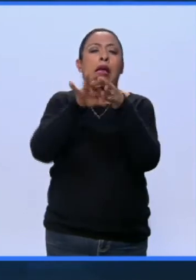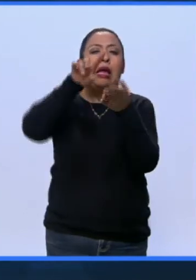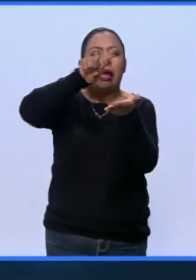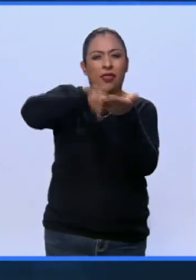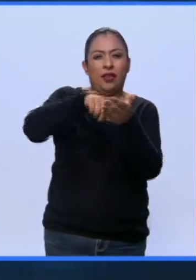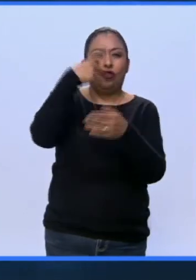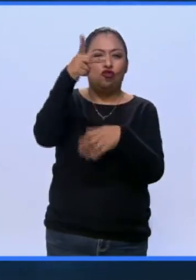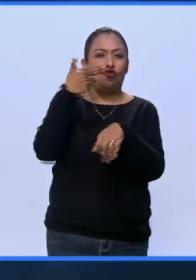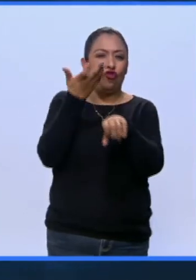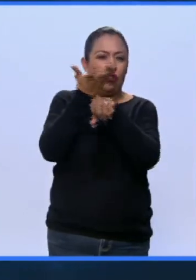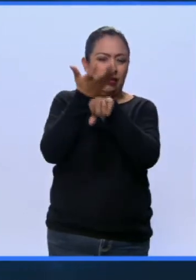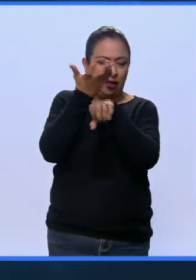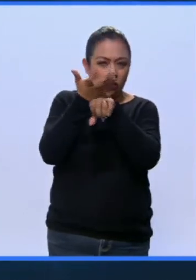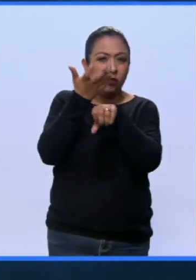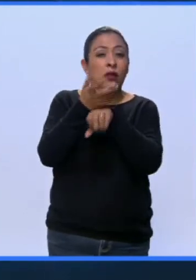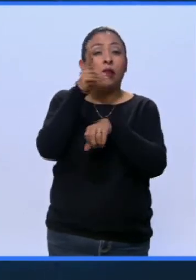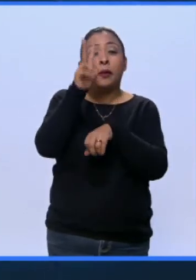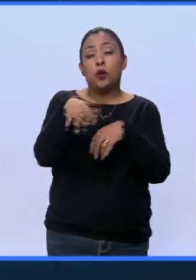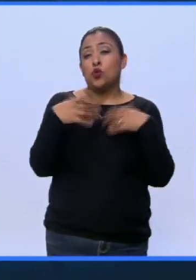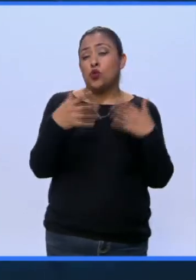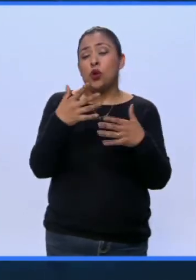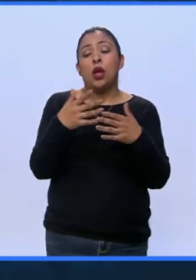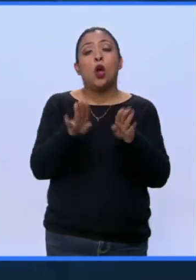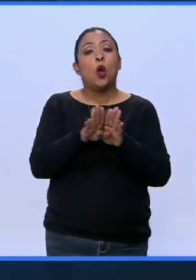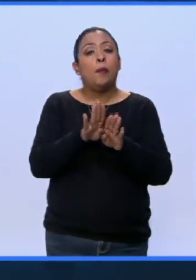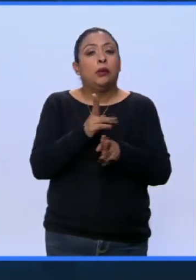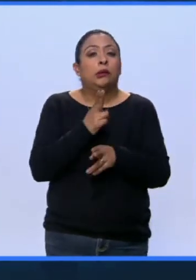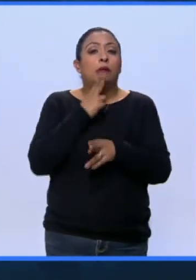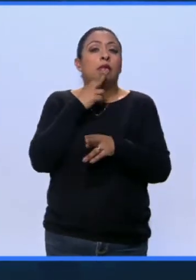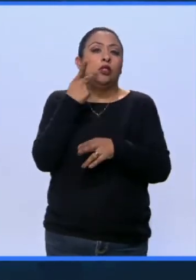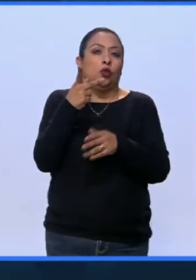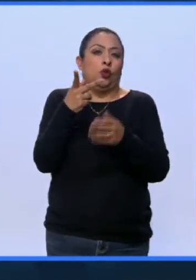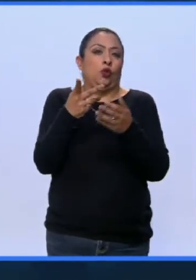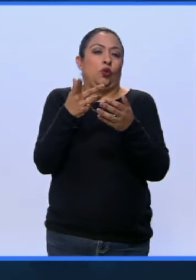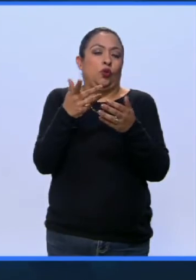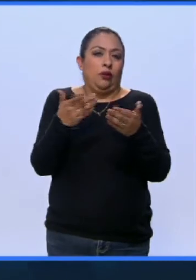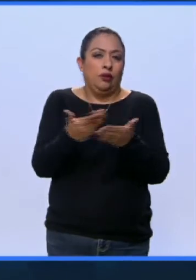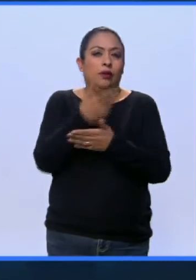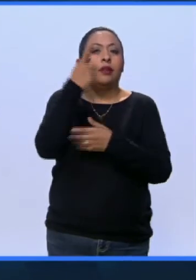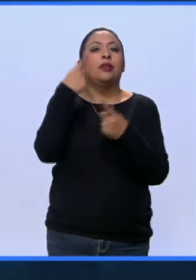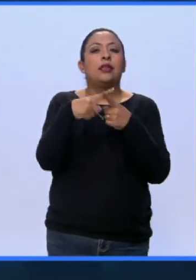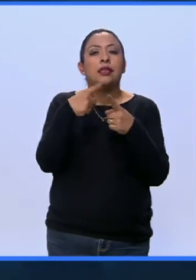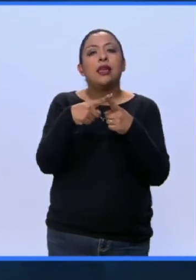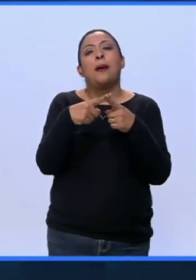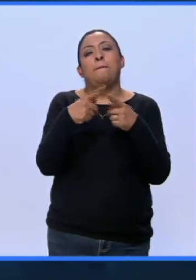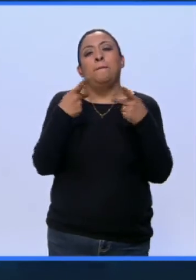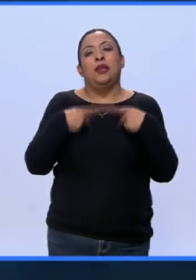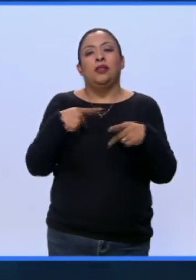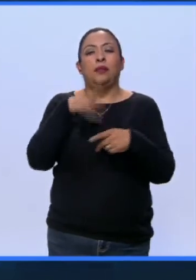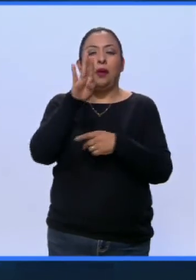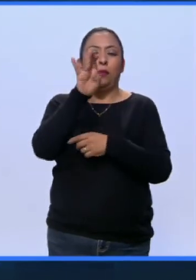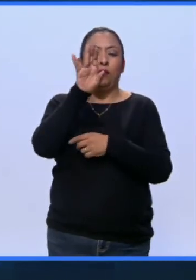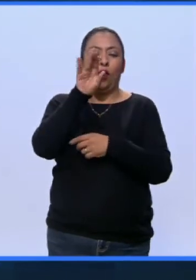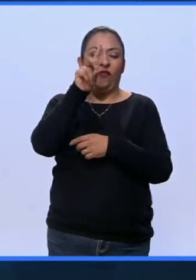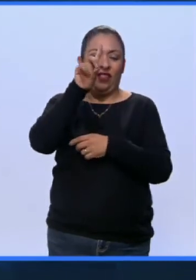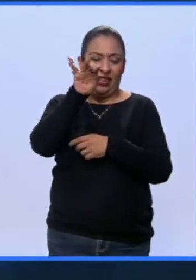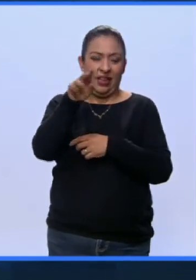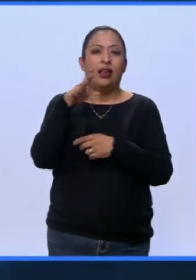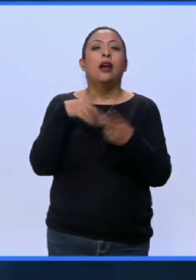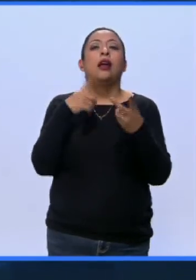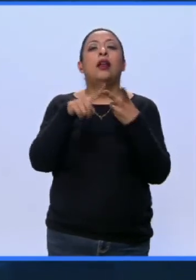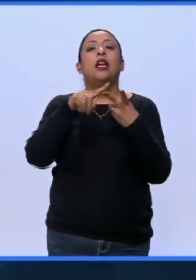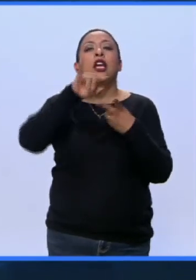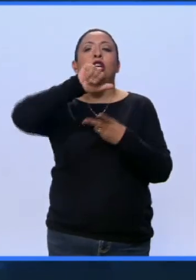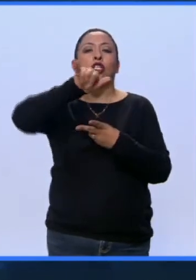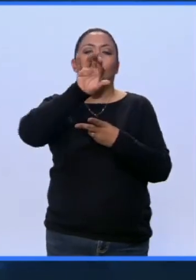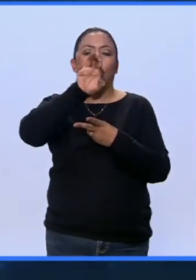la tradición norteamericana, un auténtico profeta en su tierra, que fue admirado por leyendas como Bob Dylan, junto a quien formó una banda en sueño, con George